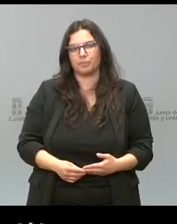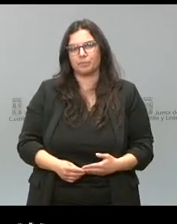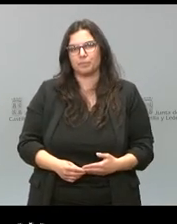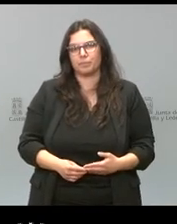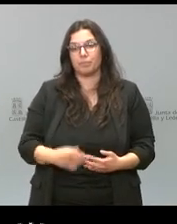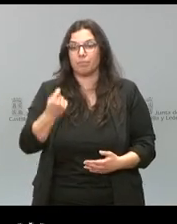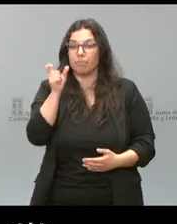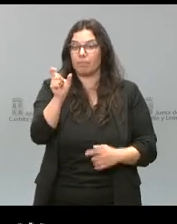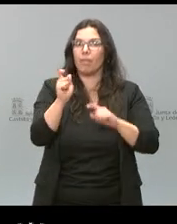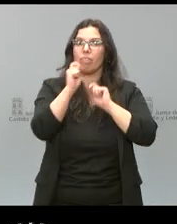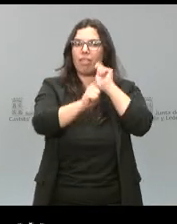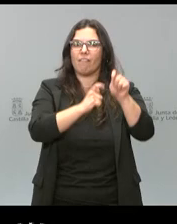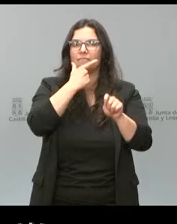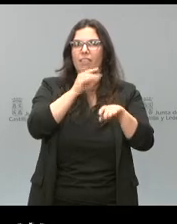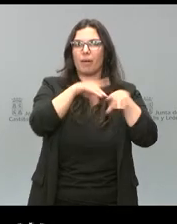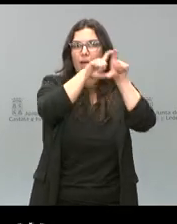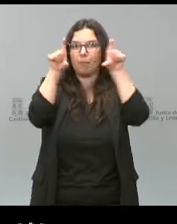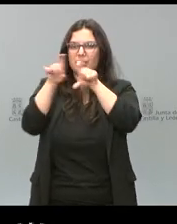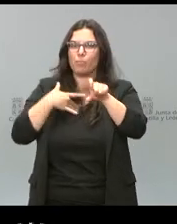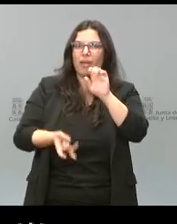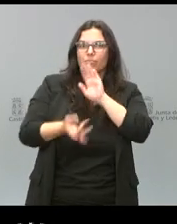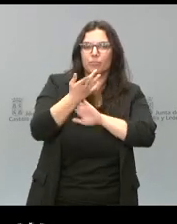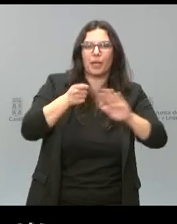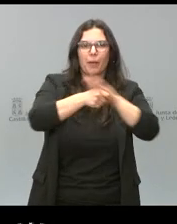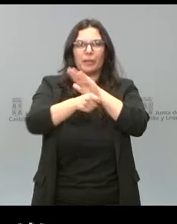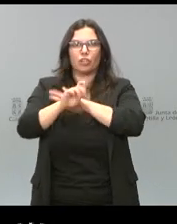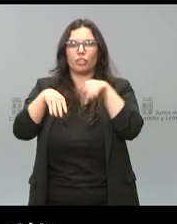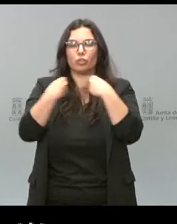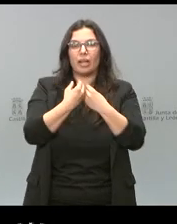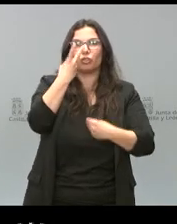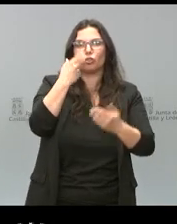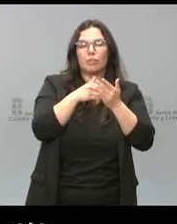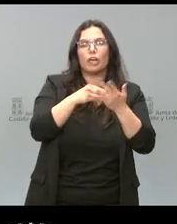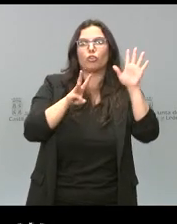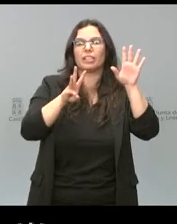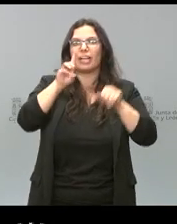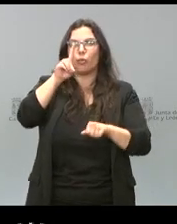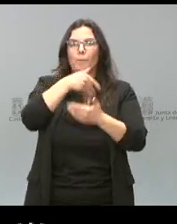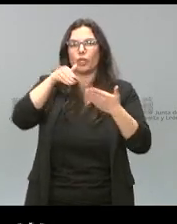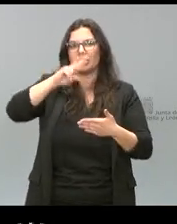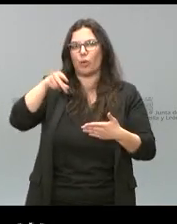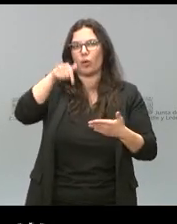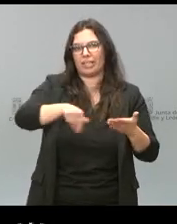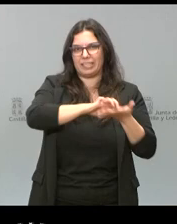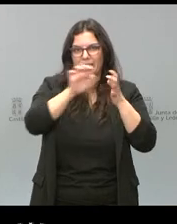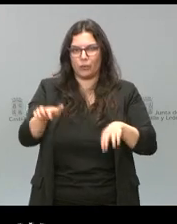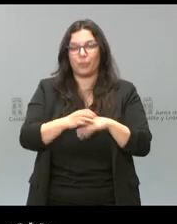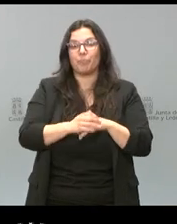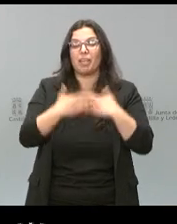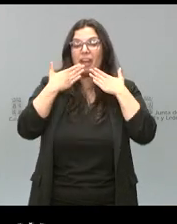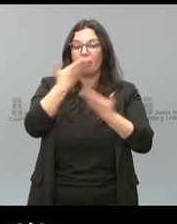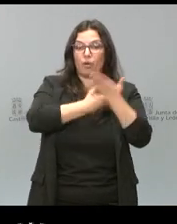Cantidad que ha permitido a las empresas emprender inversiones por 2.081 millones de euros en Castilla y León. A esta